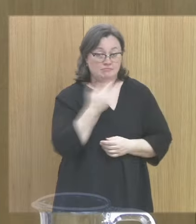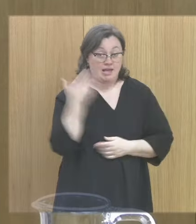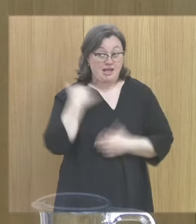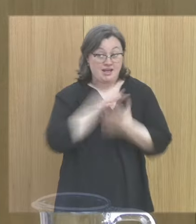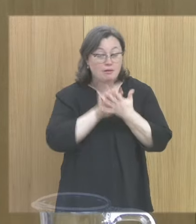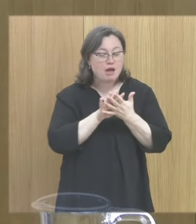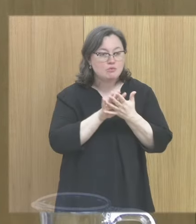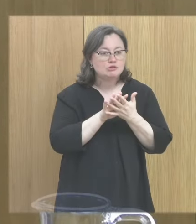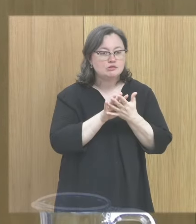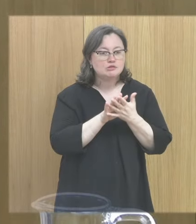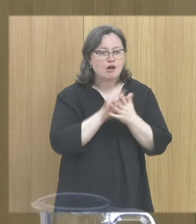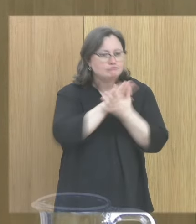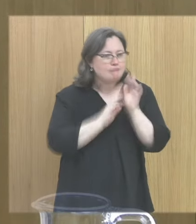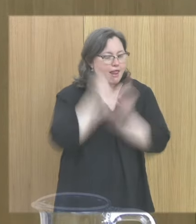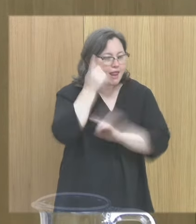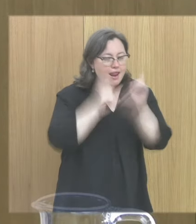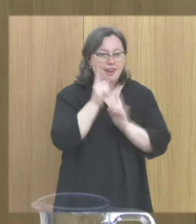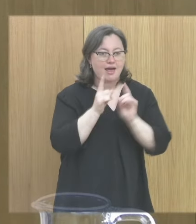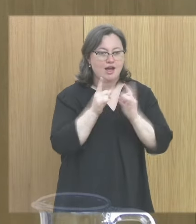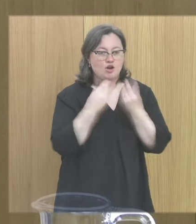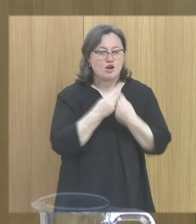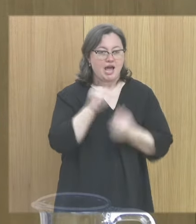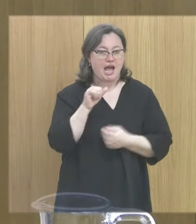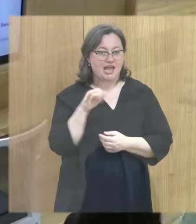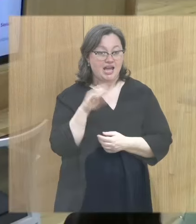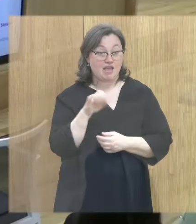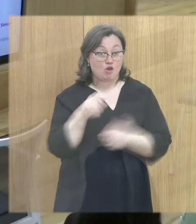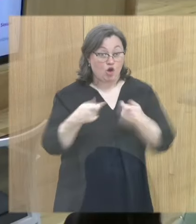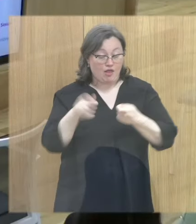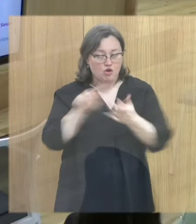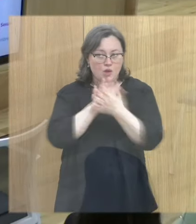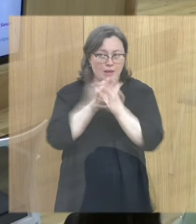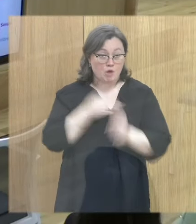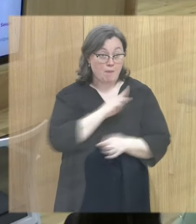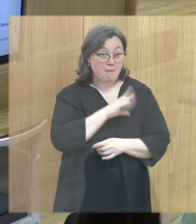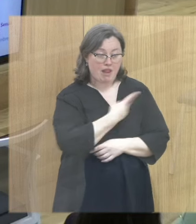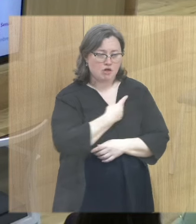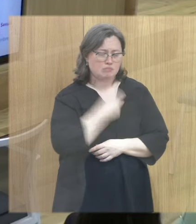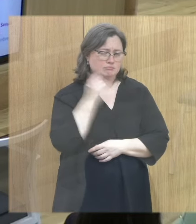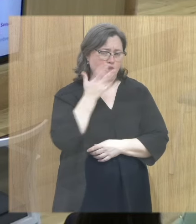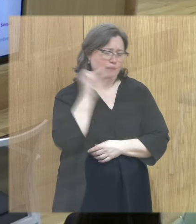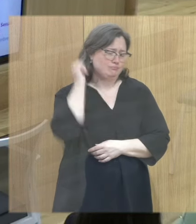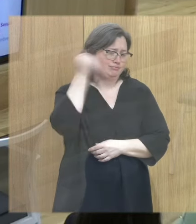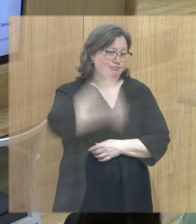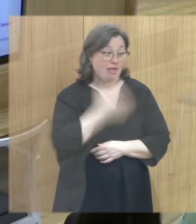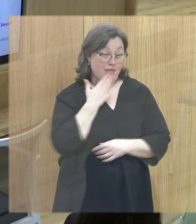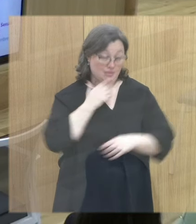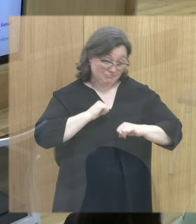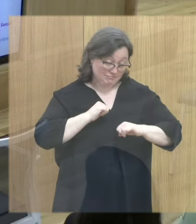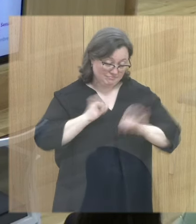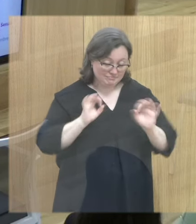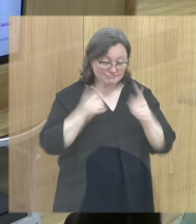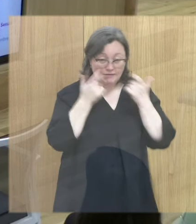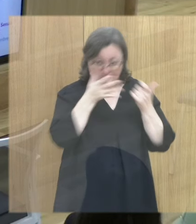antes, se lo comentaba antes con Alejandro. Pepa y yo nos conocemos desde hace muchos años, pues ya tenemos unos cuantos,